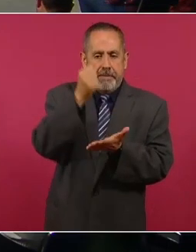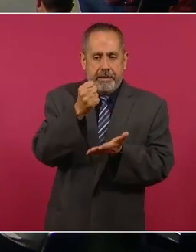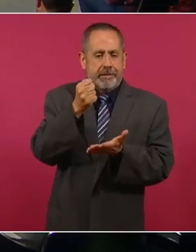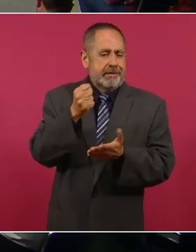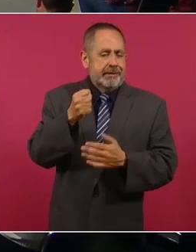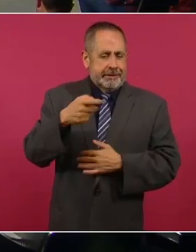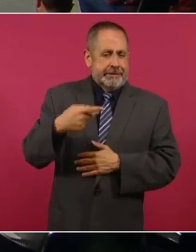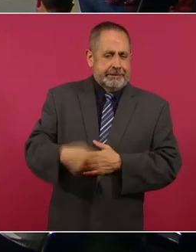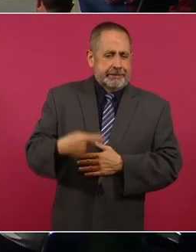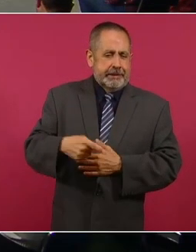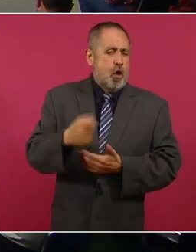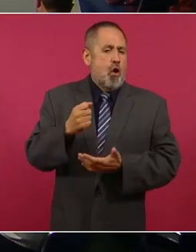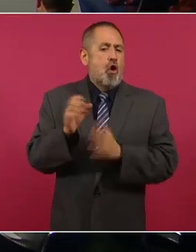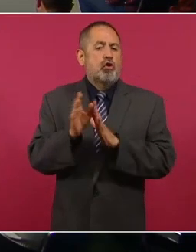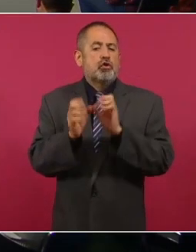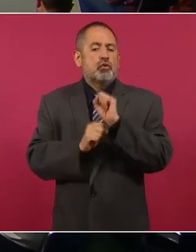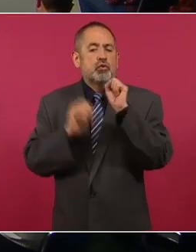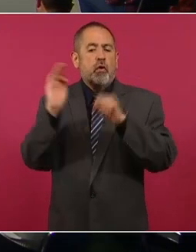federal.